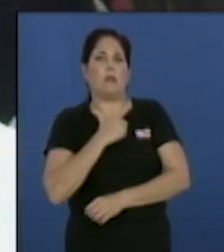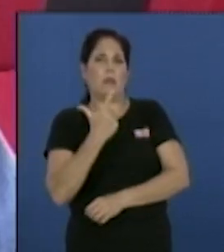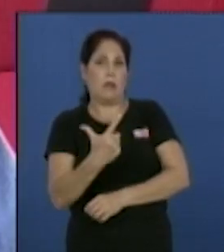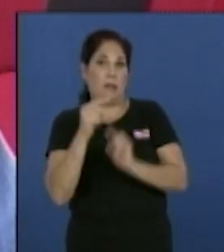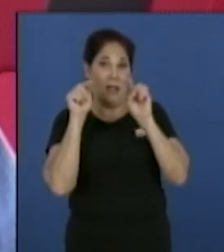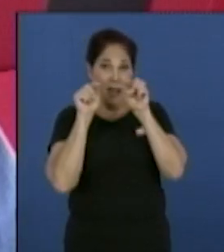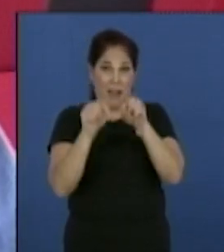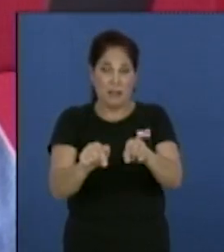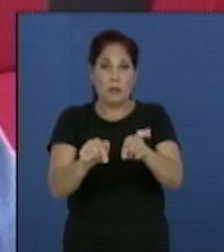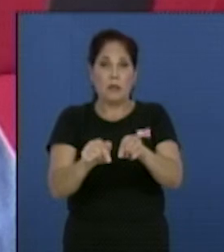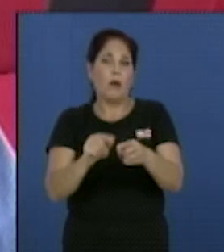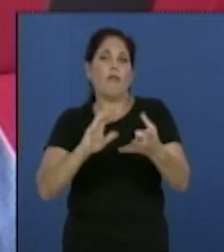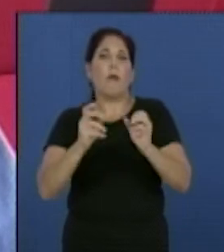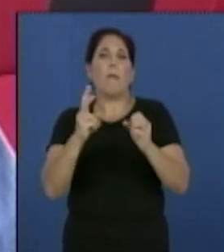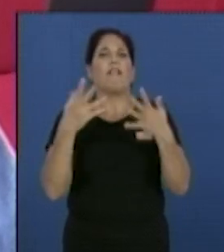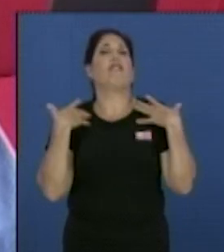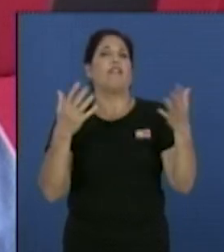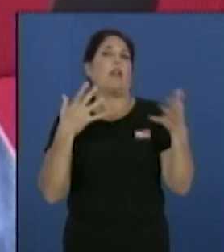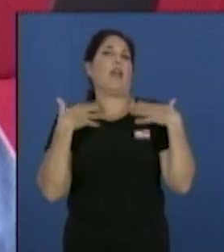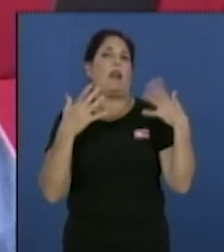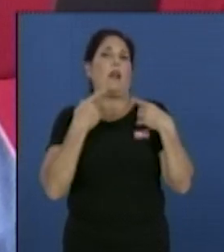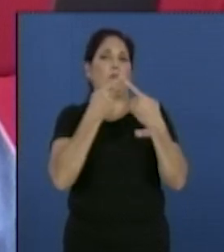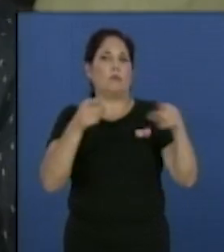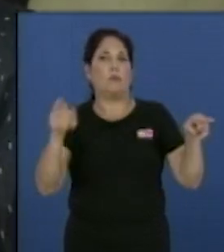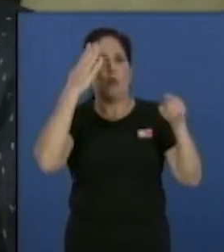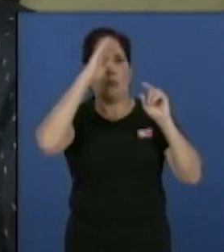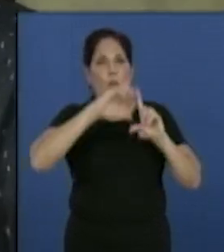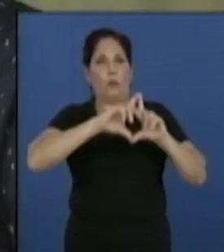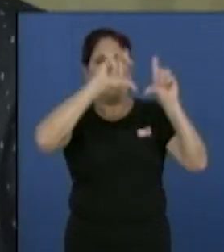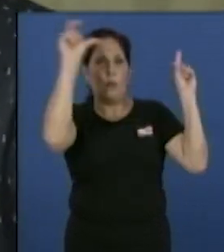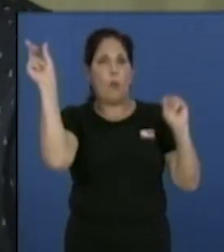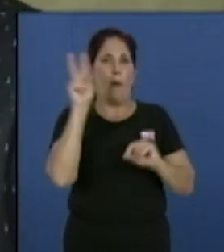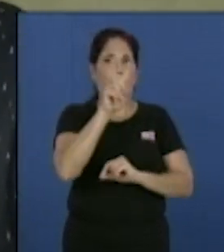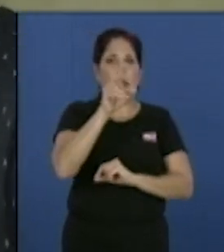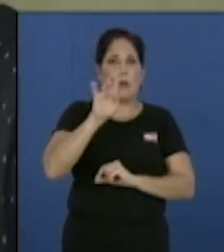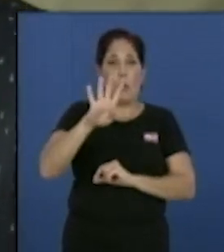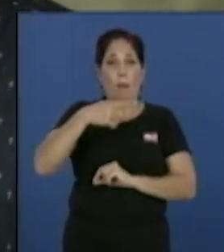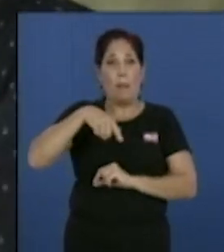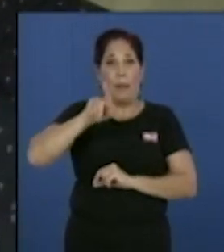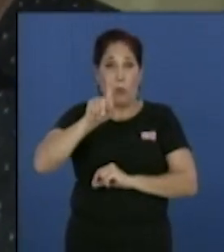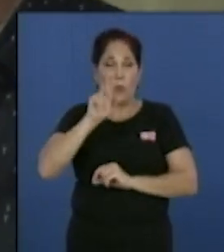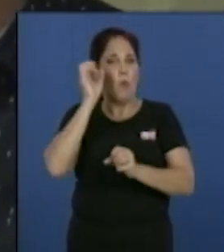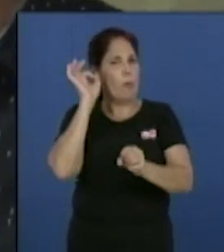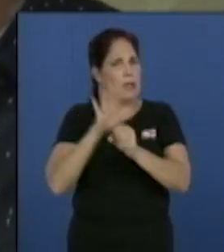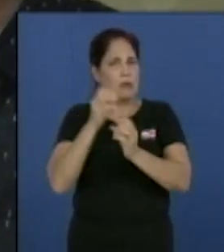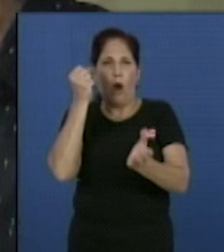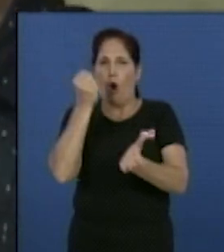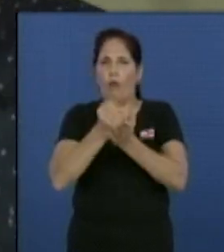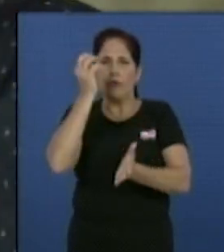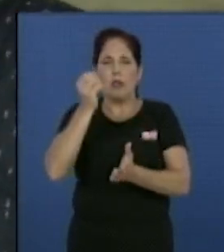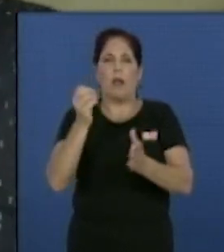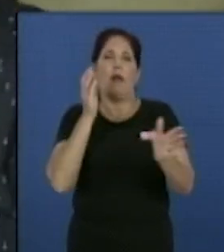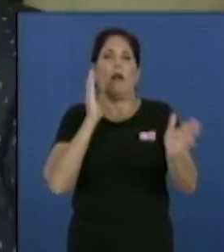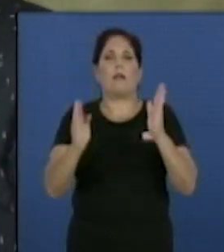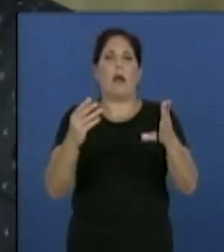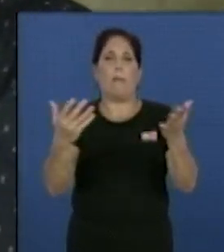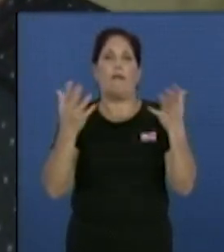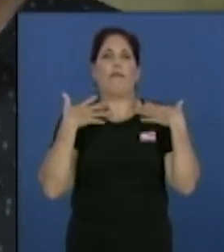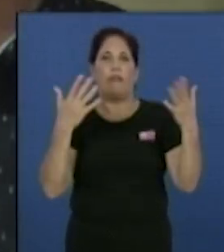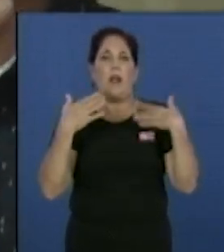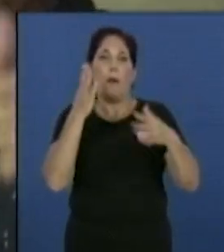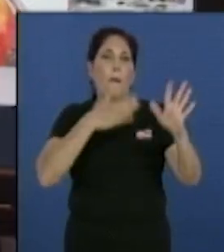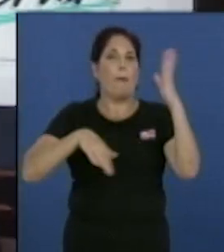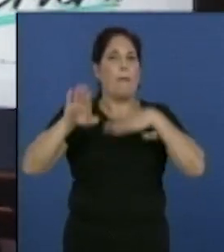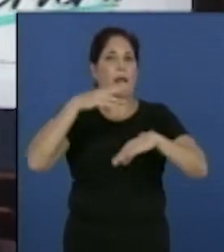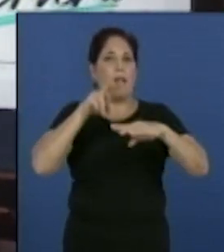activarán el modo verano en todo el país. El 29 de junio comienza oficialmente la etapa estival y las